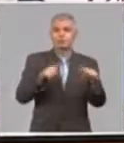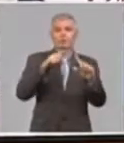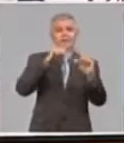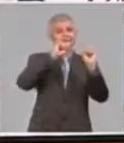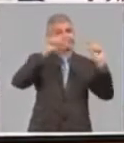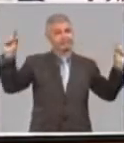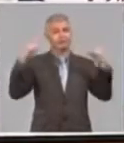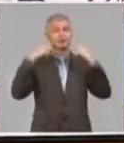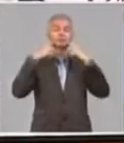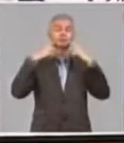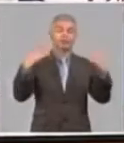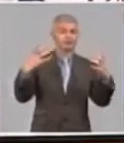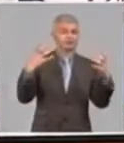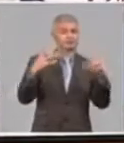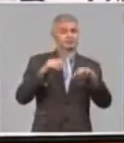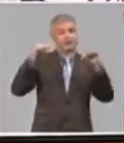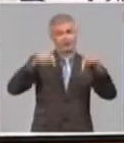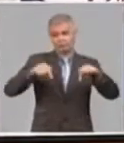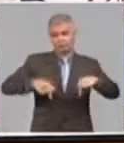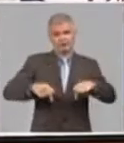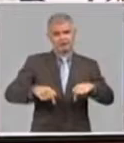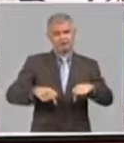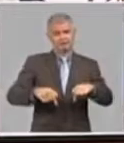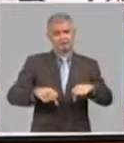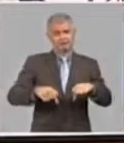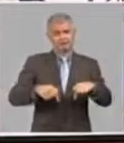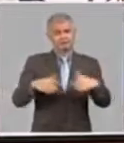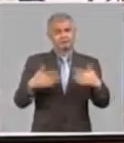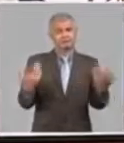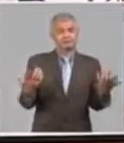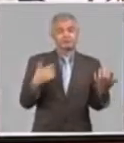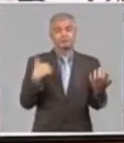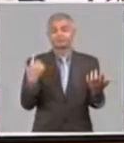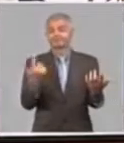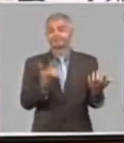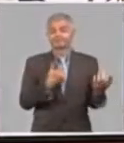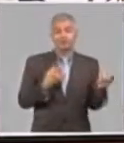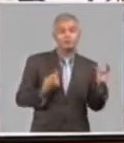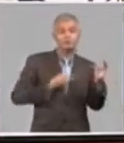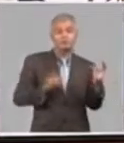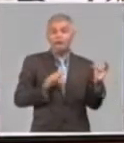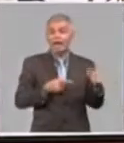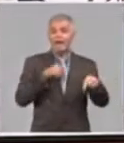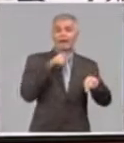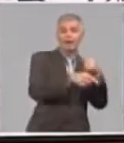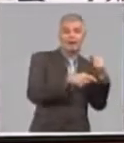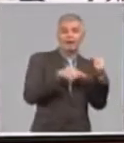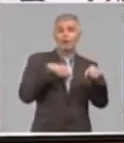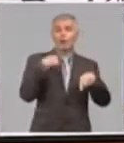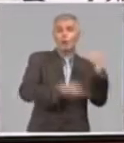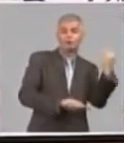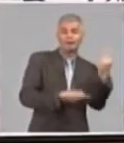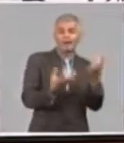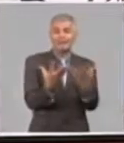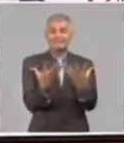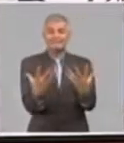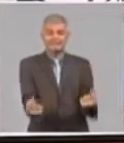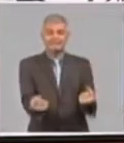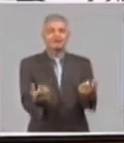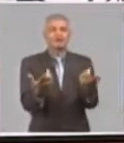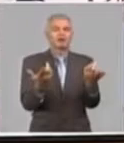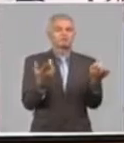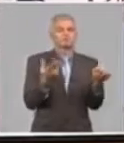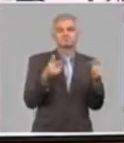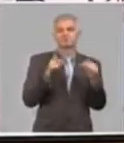tema de mucha importancia y que enfrentarla no es un problema único de Cuba, es un tema que tiene un